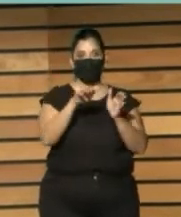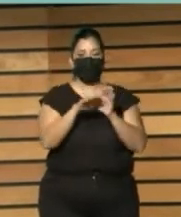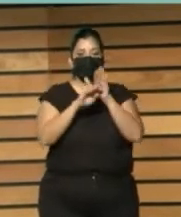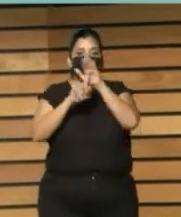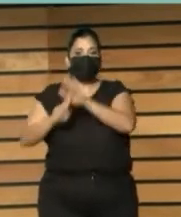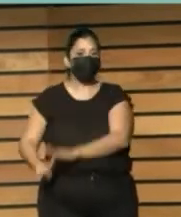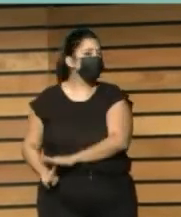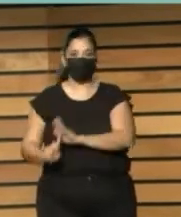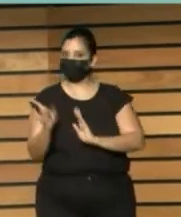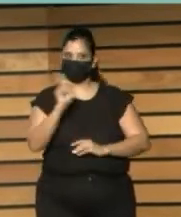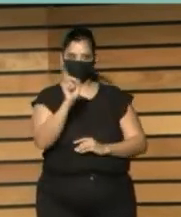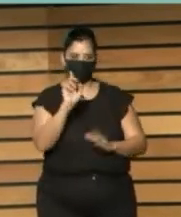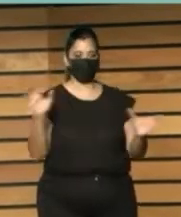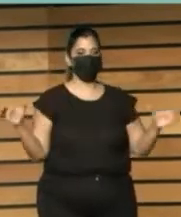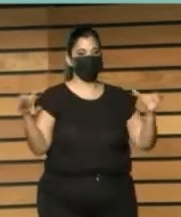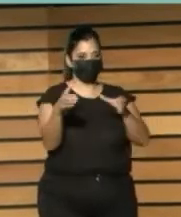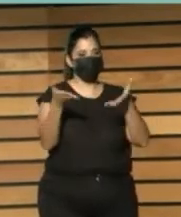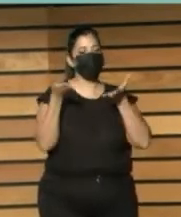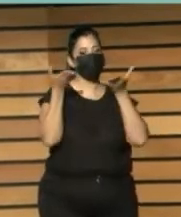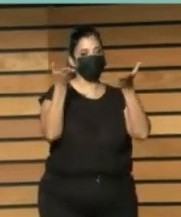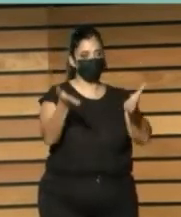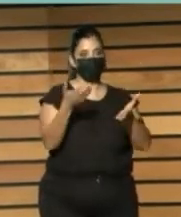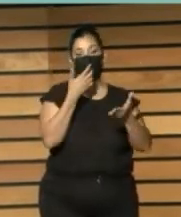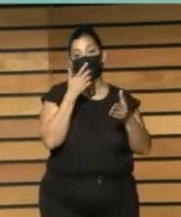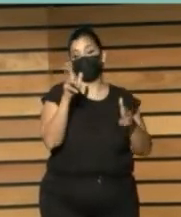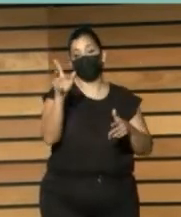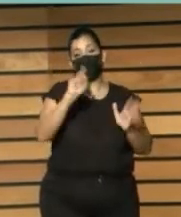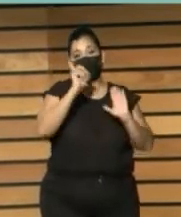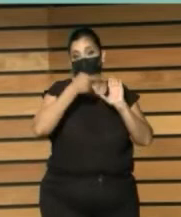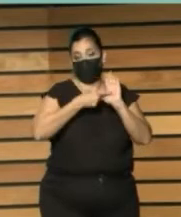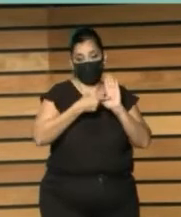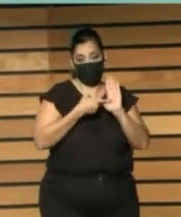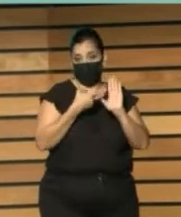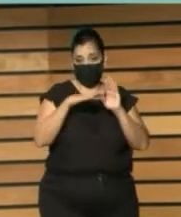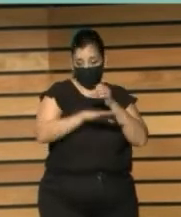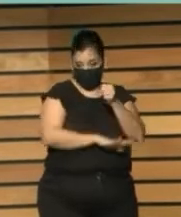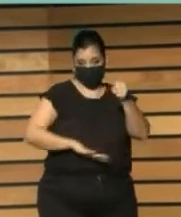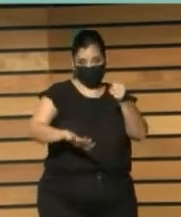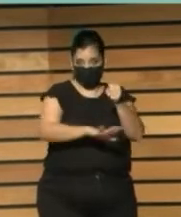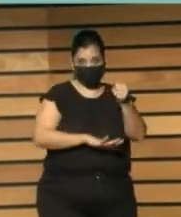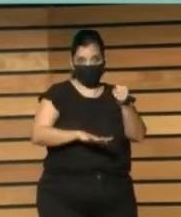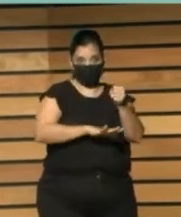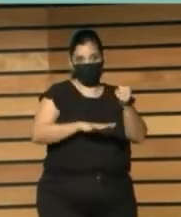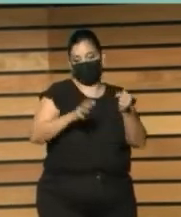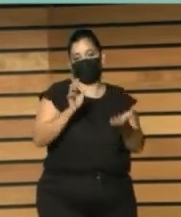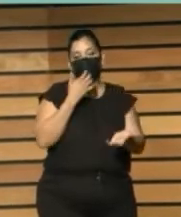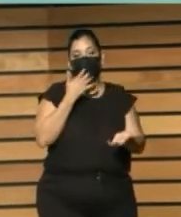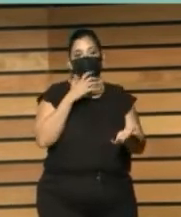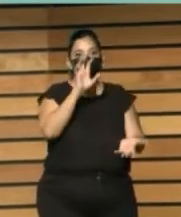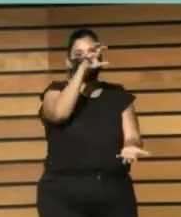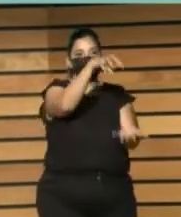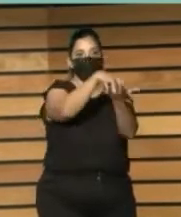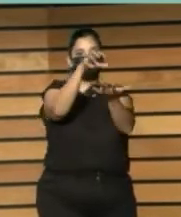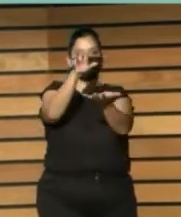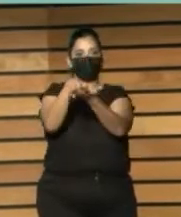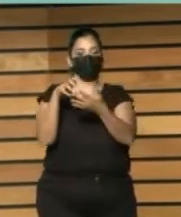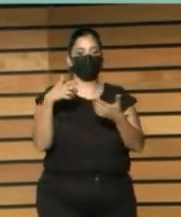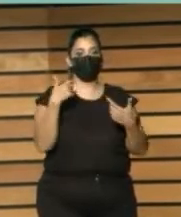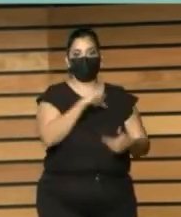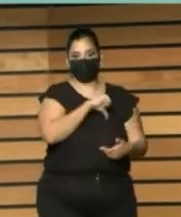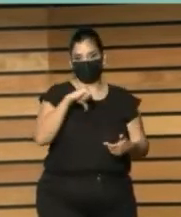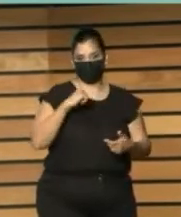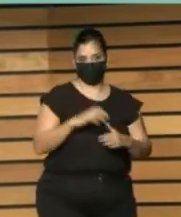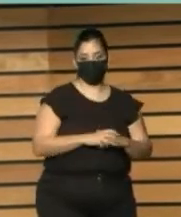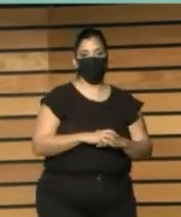física que sería la que atacaría la ley de bases es decir servicios bibliotecarios en municipios pero también cuestiones que han